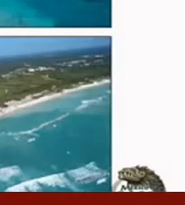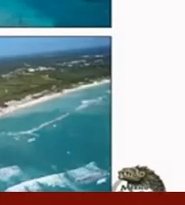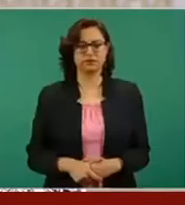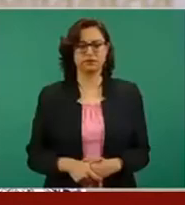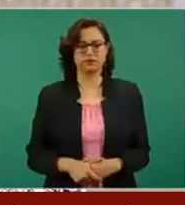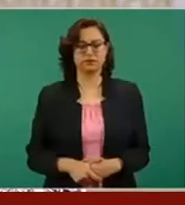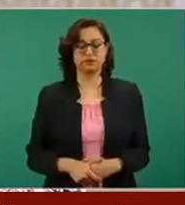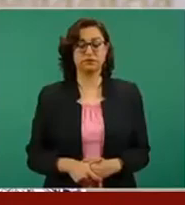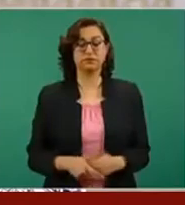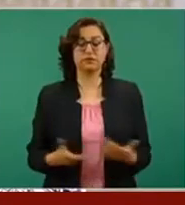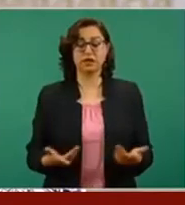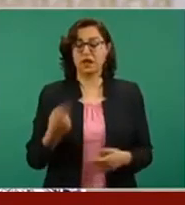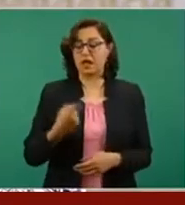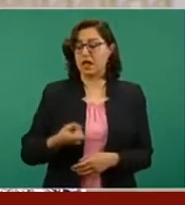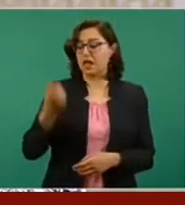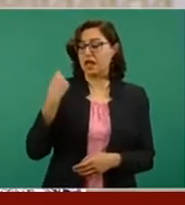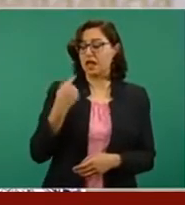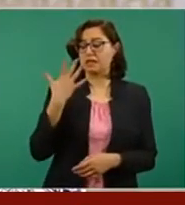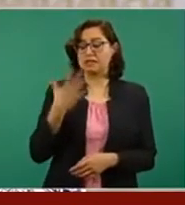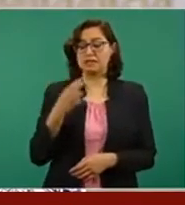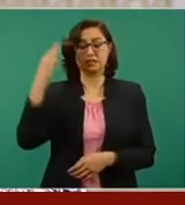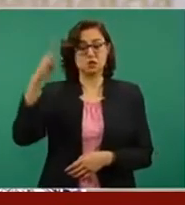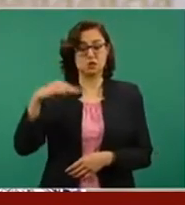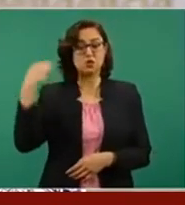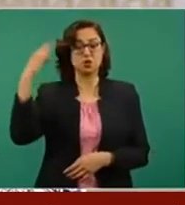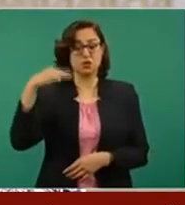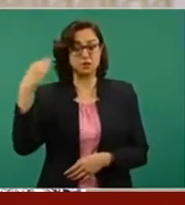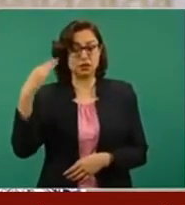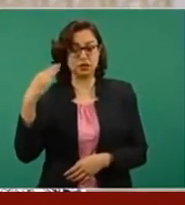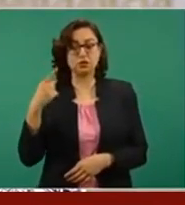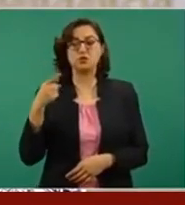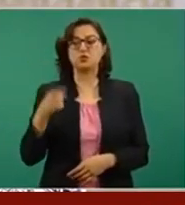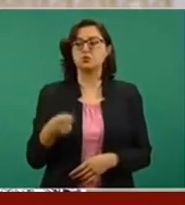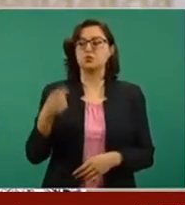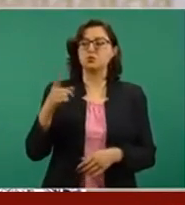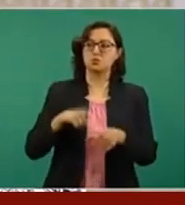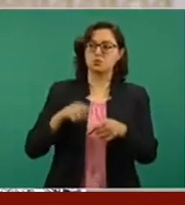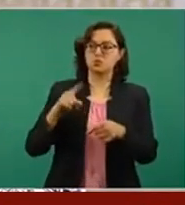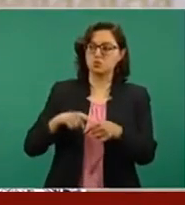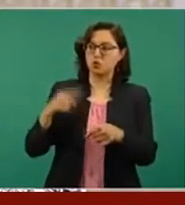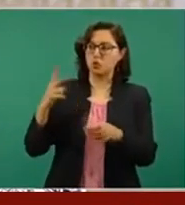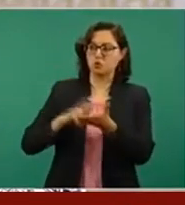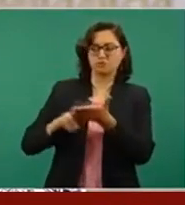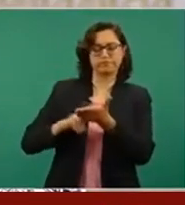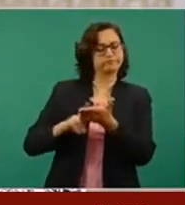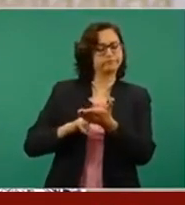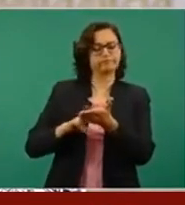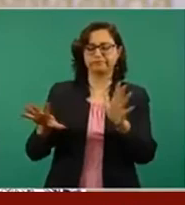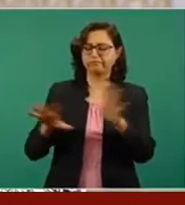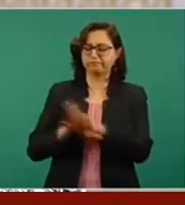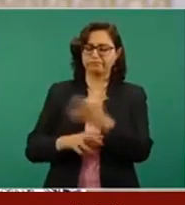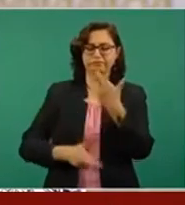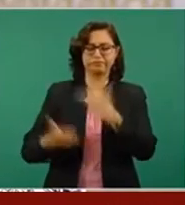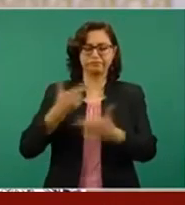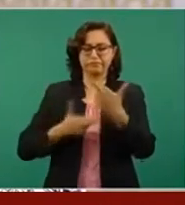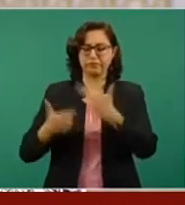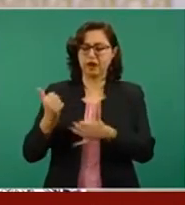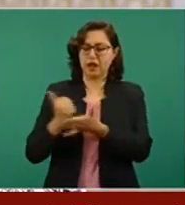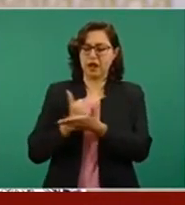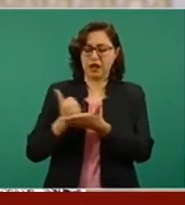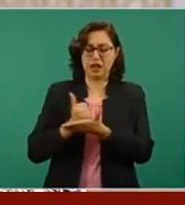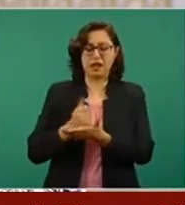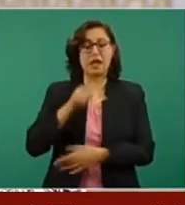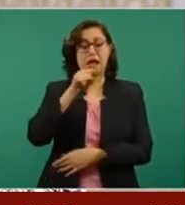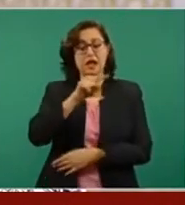con la operación de una embarcación sargacera búlgare, que es su nombre, en el área de